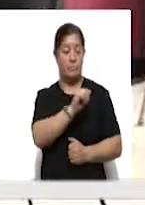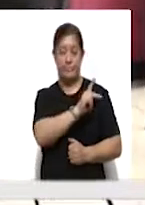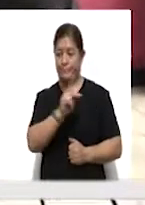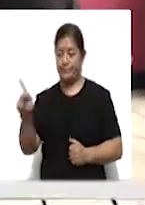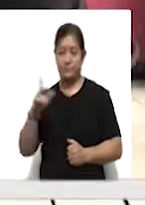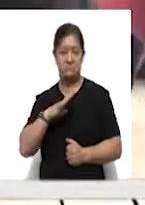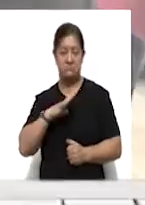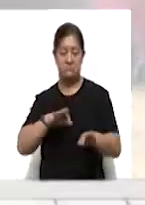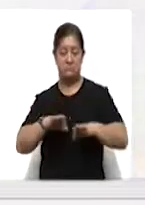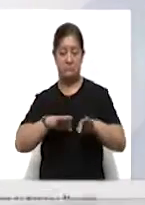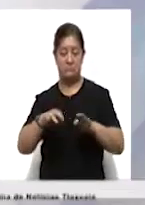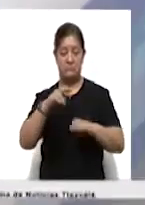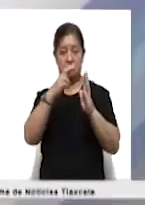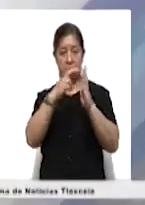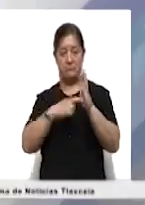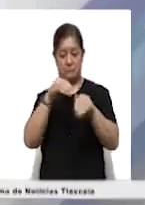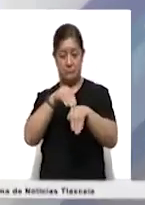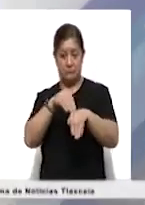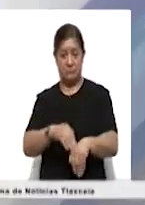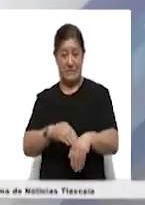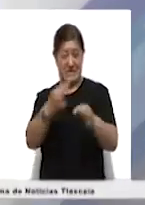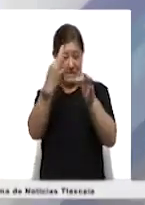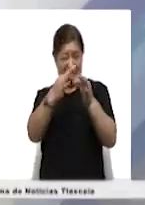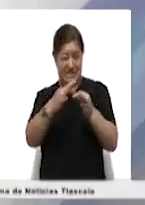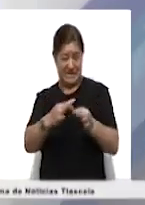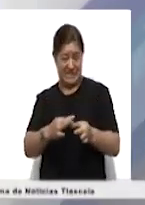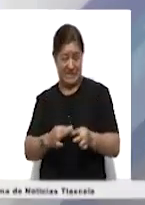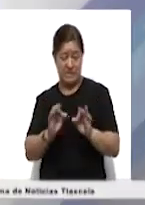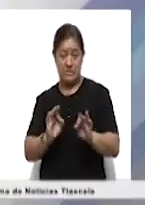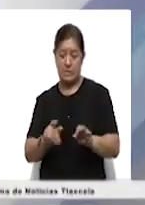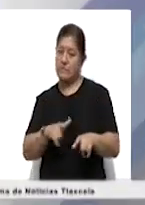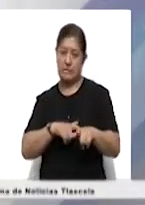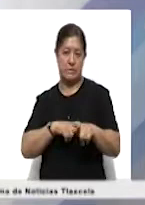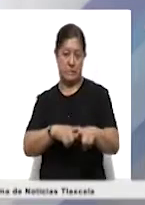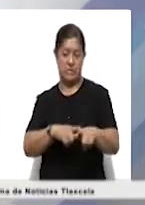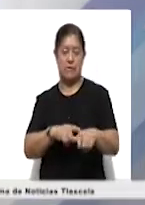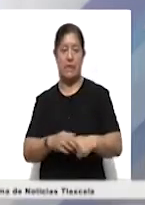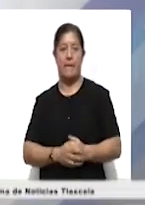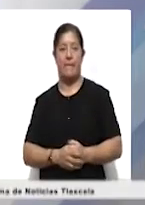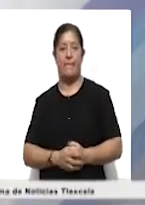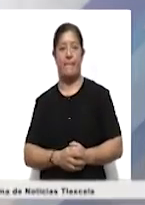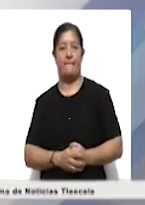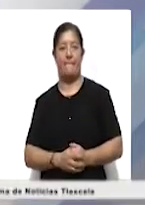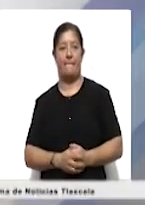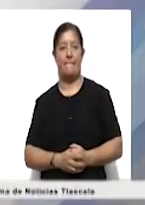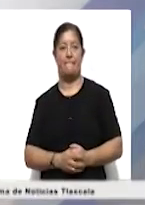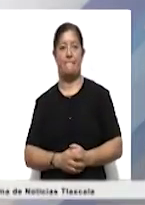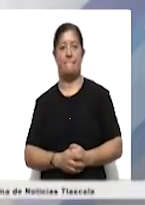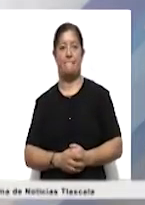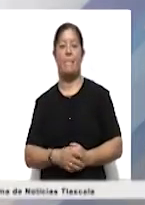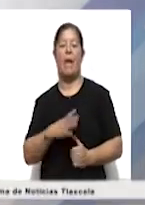estrictas medidas sanitarias. Sí, efectivamente seguimos aplicando medidas sanitarias, les